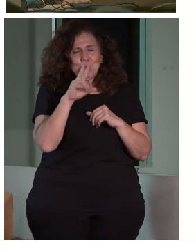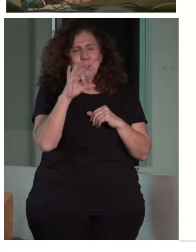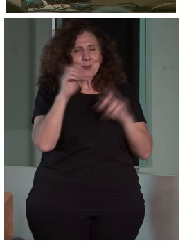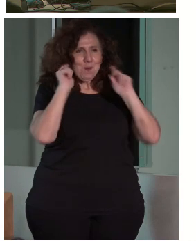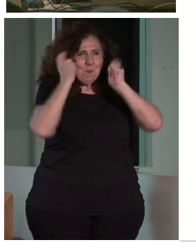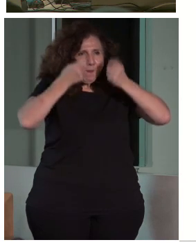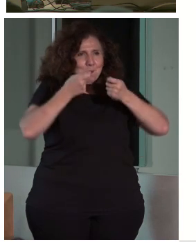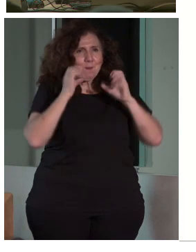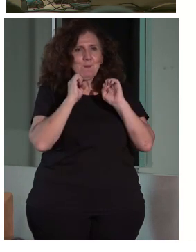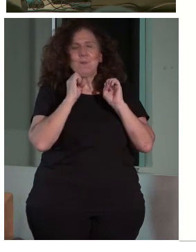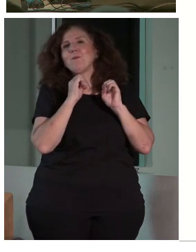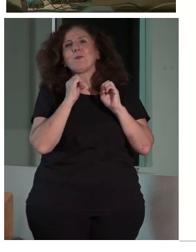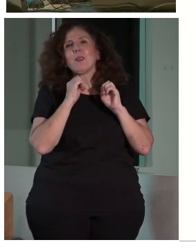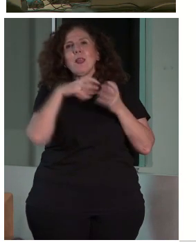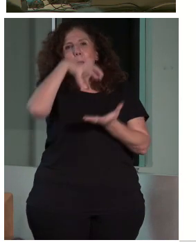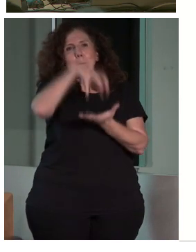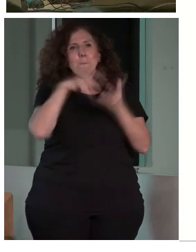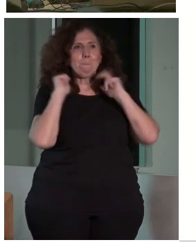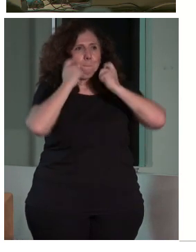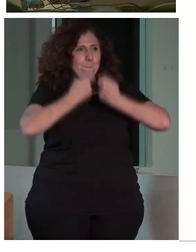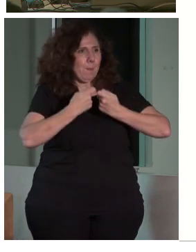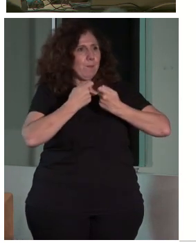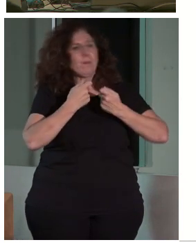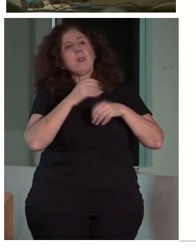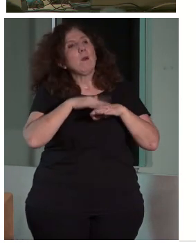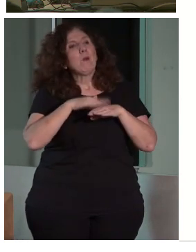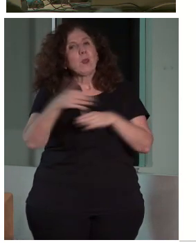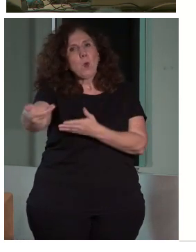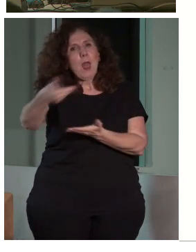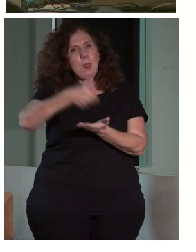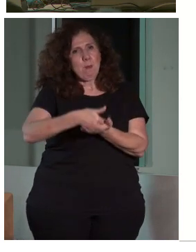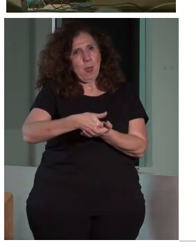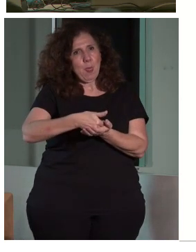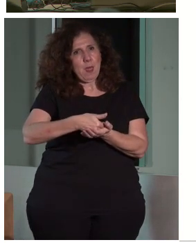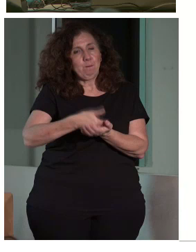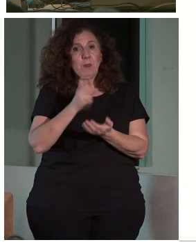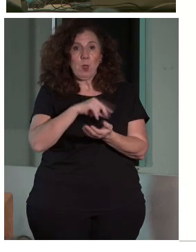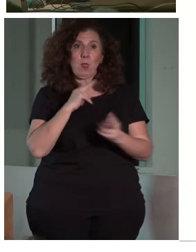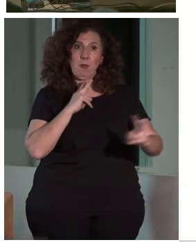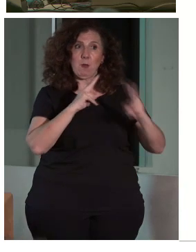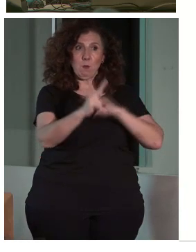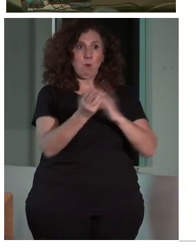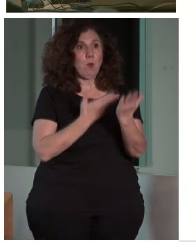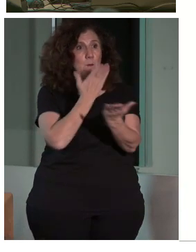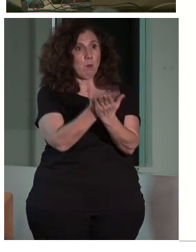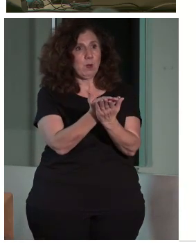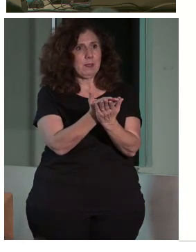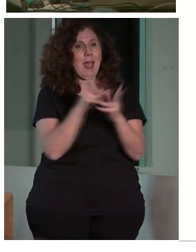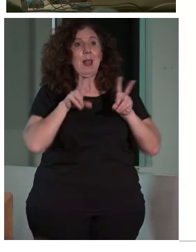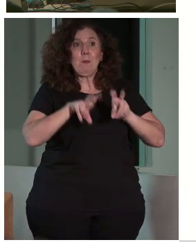bueno, se había hecho una intervención, una propuesta a raíz de una demanda, ¿de acuerdo? Y, bueno, esa propuesta al principio no fue